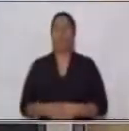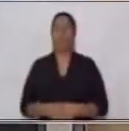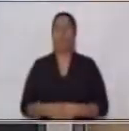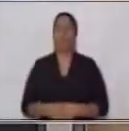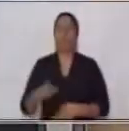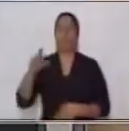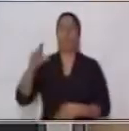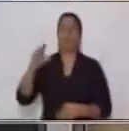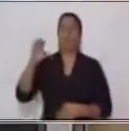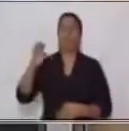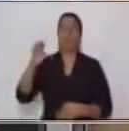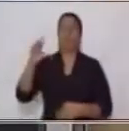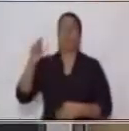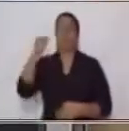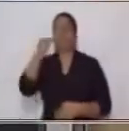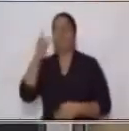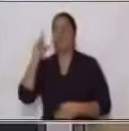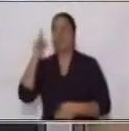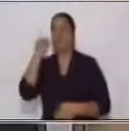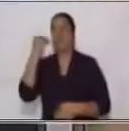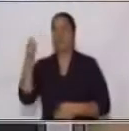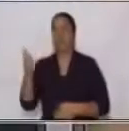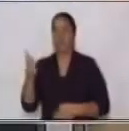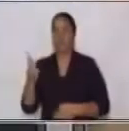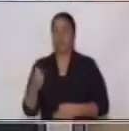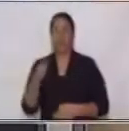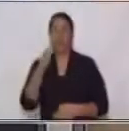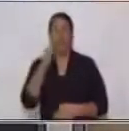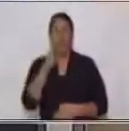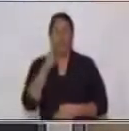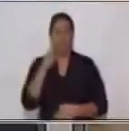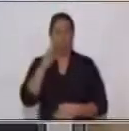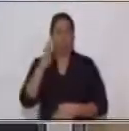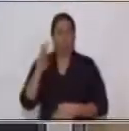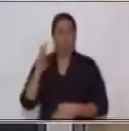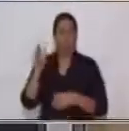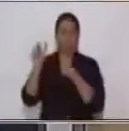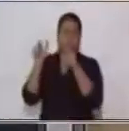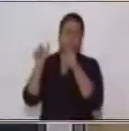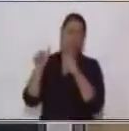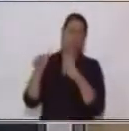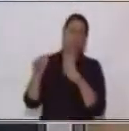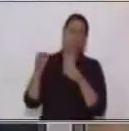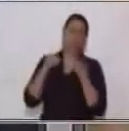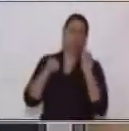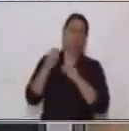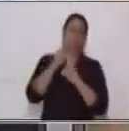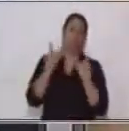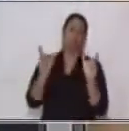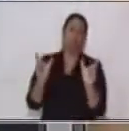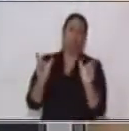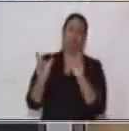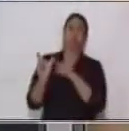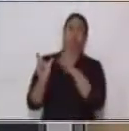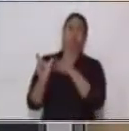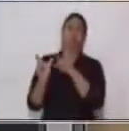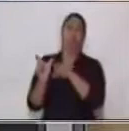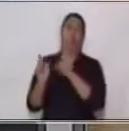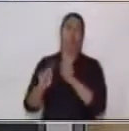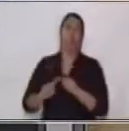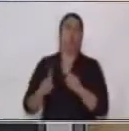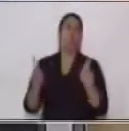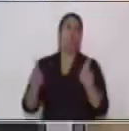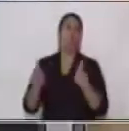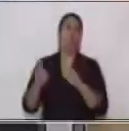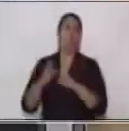Cecilia ¿sí? si tú analizas el predicado ahora ya tiene la estructura de una voz